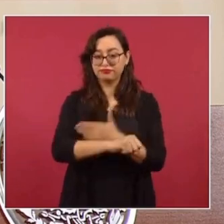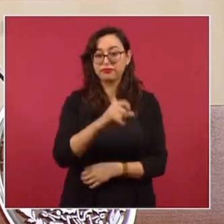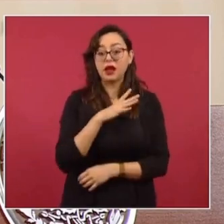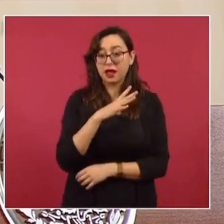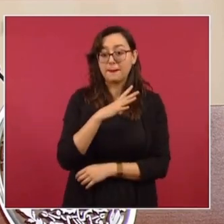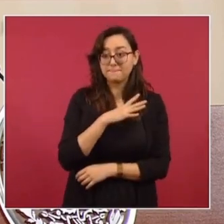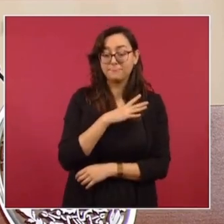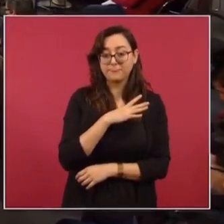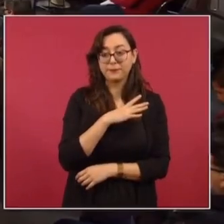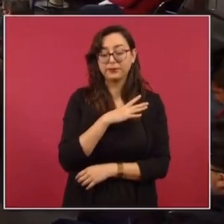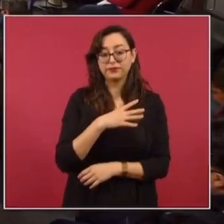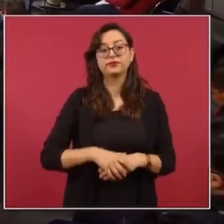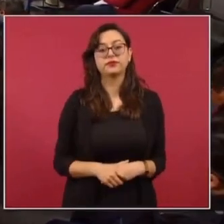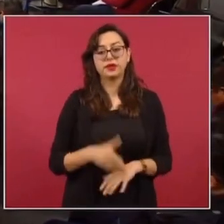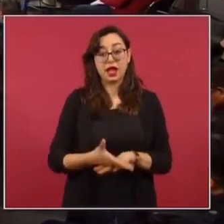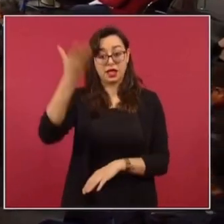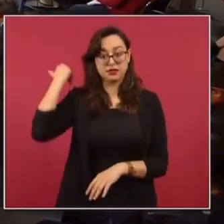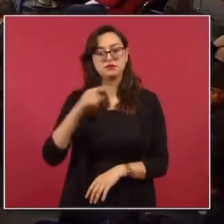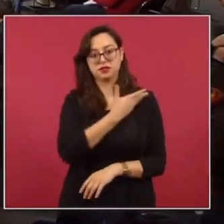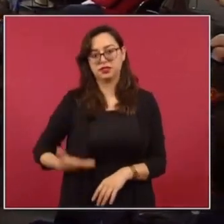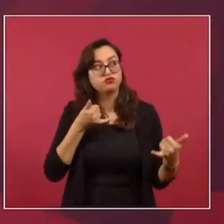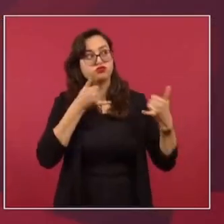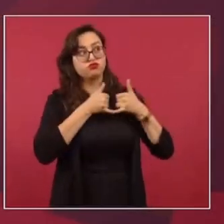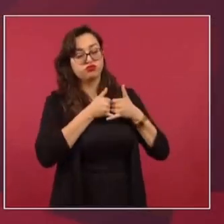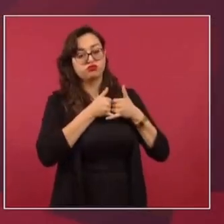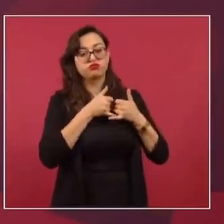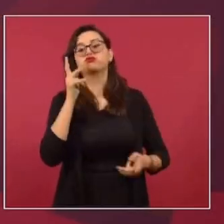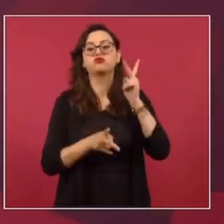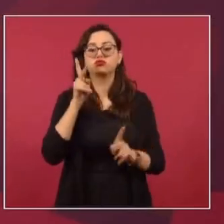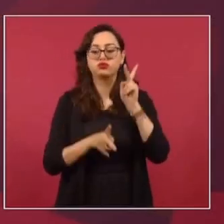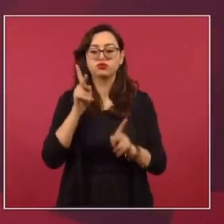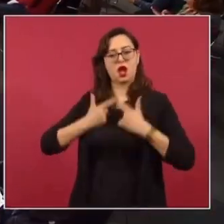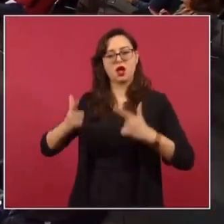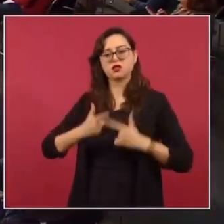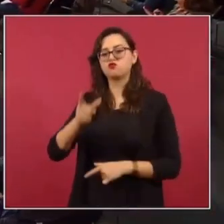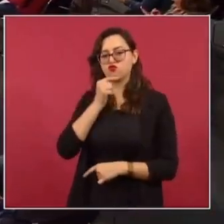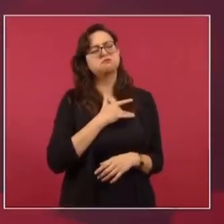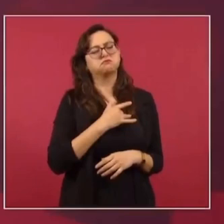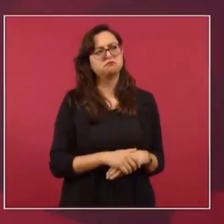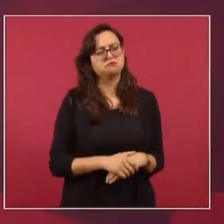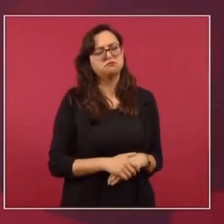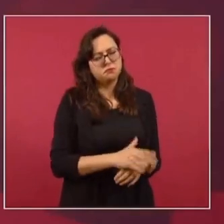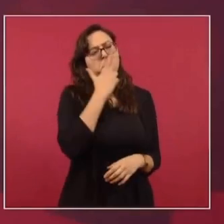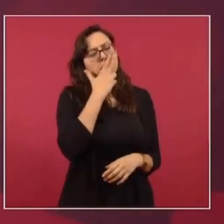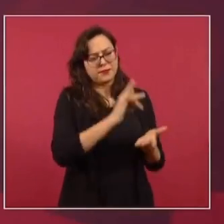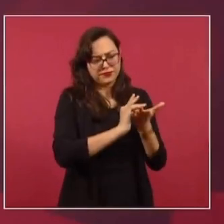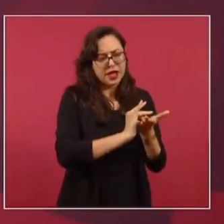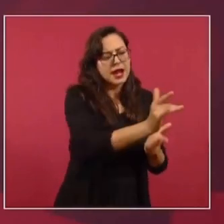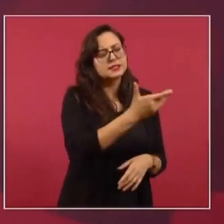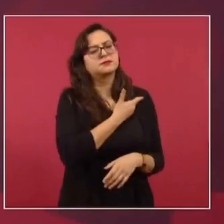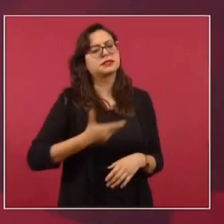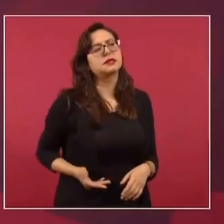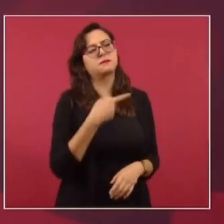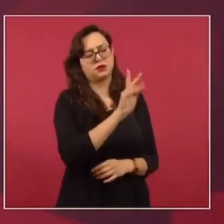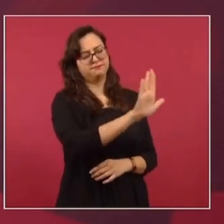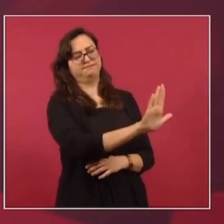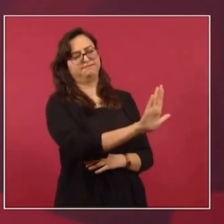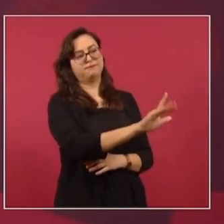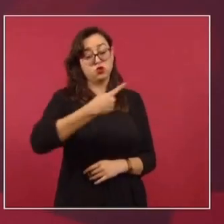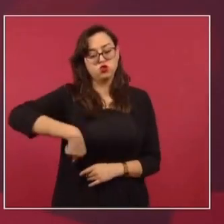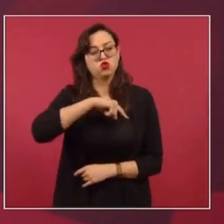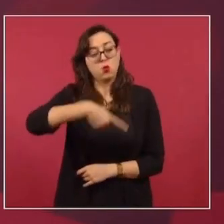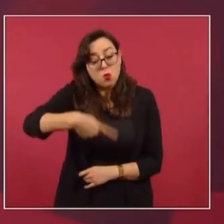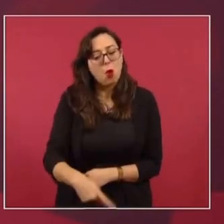ese entonces me habló el presidente Trump para decirme, le envío un grupo y le dije, presidente, nosotros lo vamos a resolver.